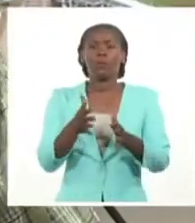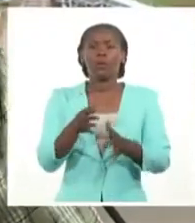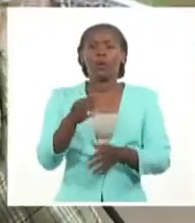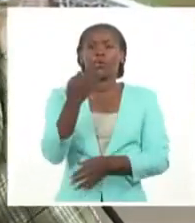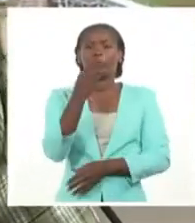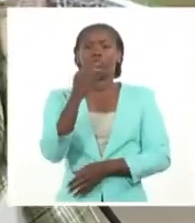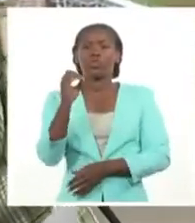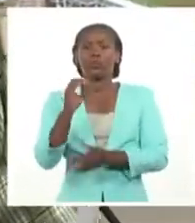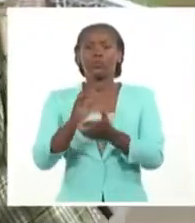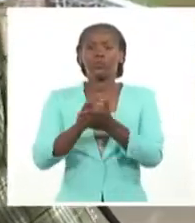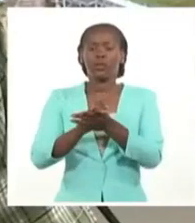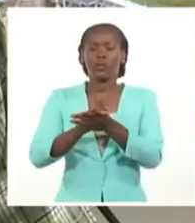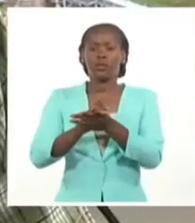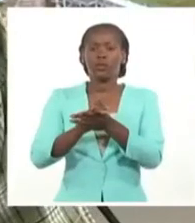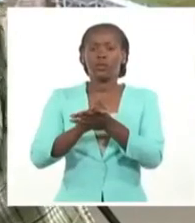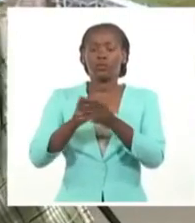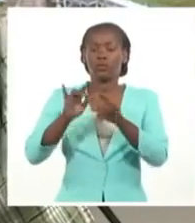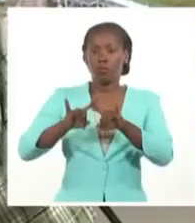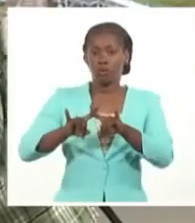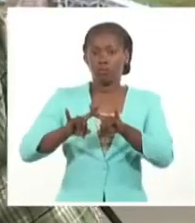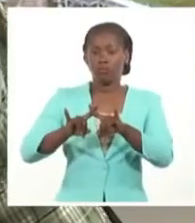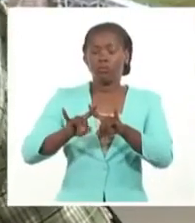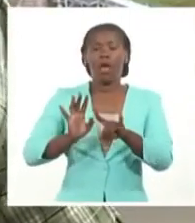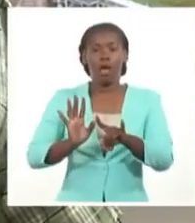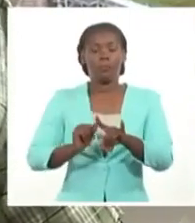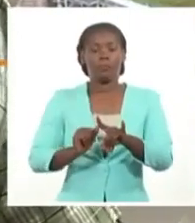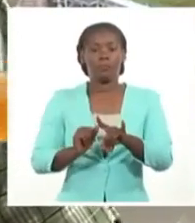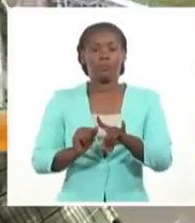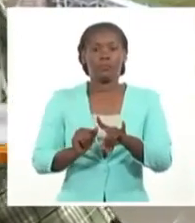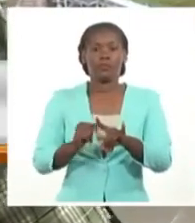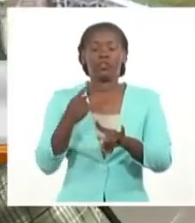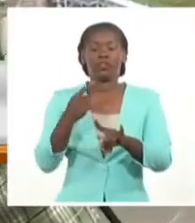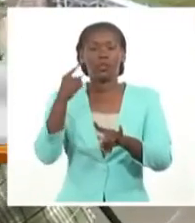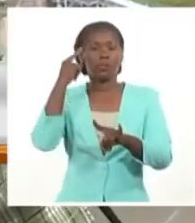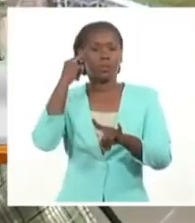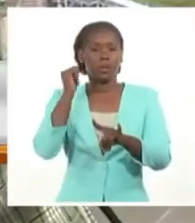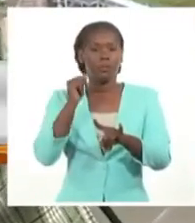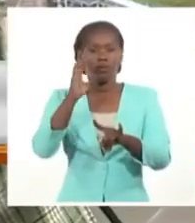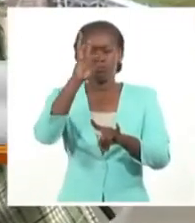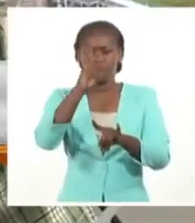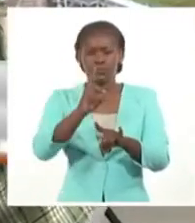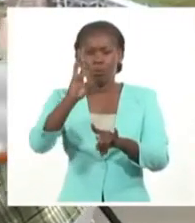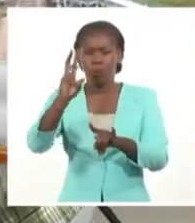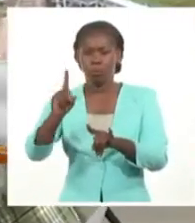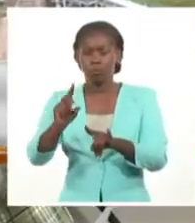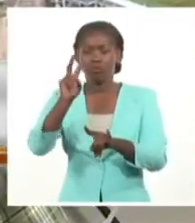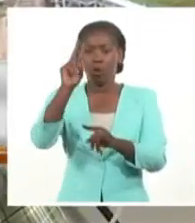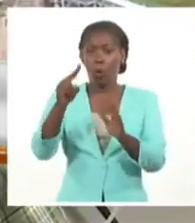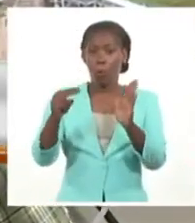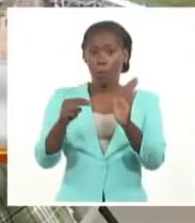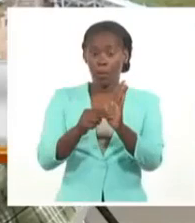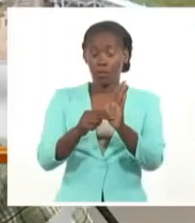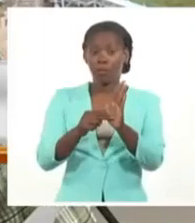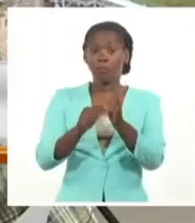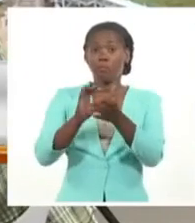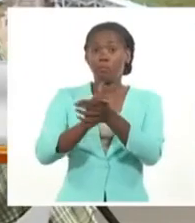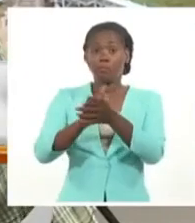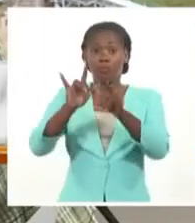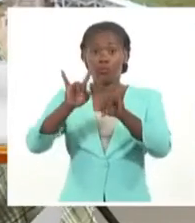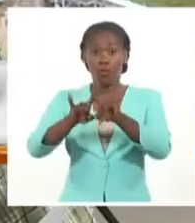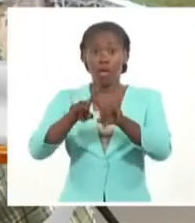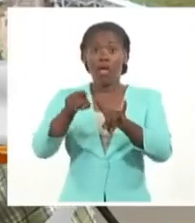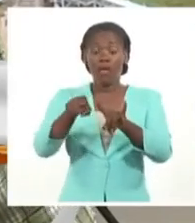y para la hora de la máxima demanda tenemos estimada una disponibilidad de 2.283 MW para una demanda máxima de 3.000 MW.